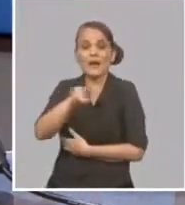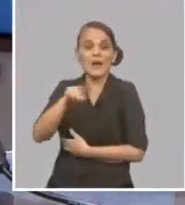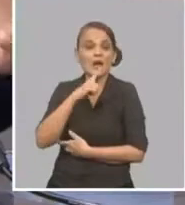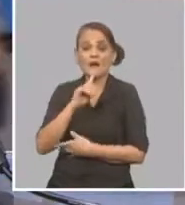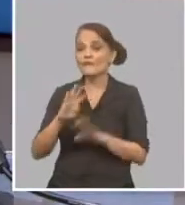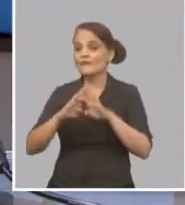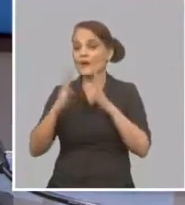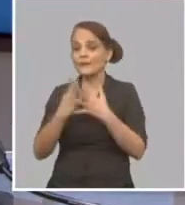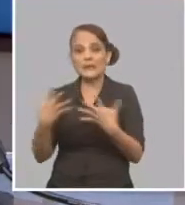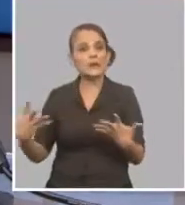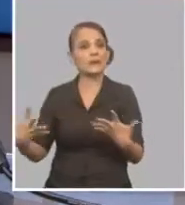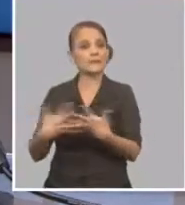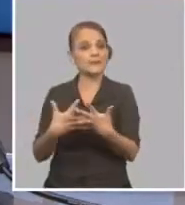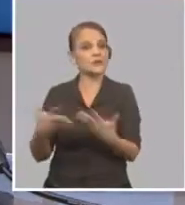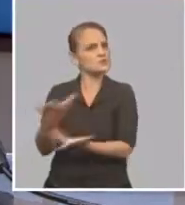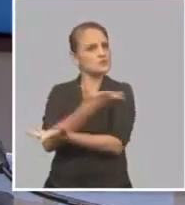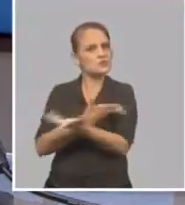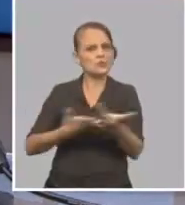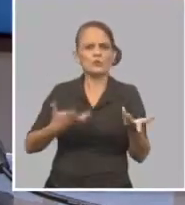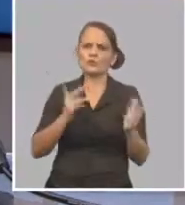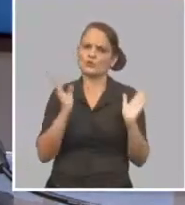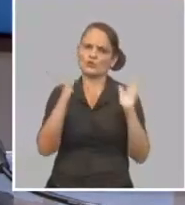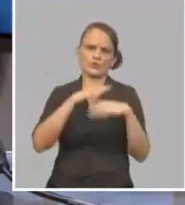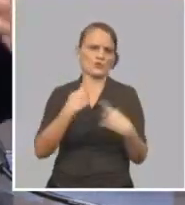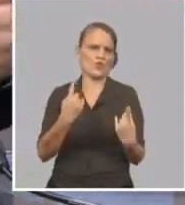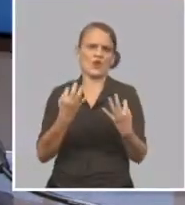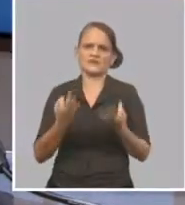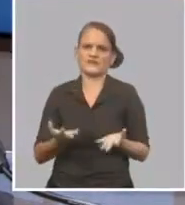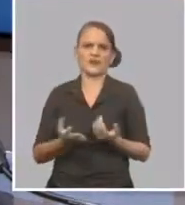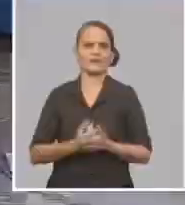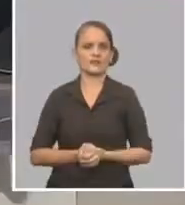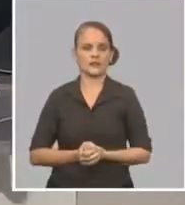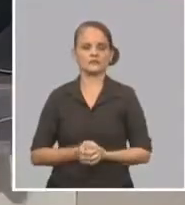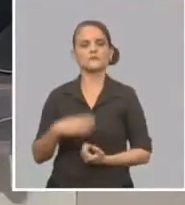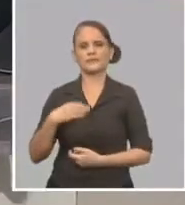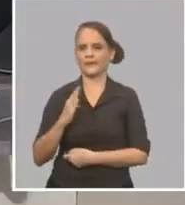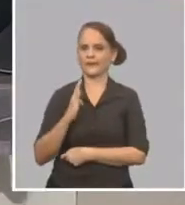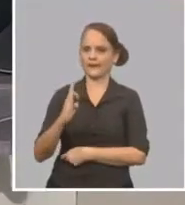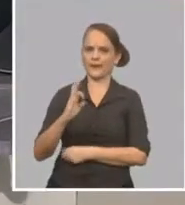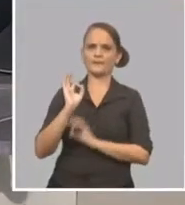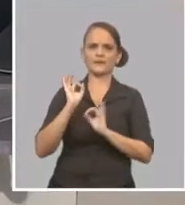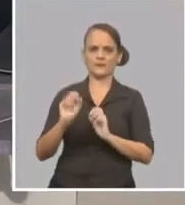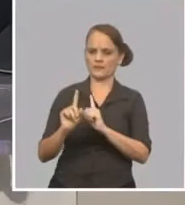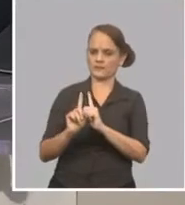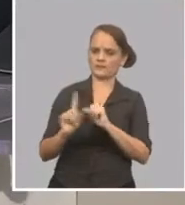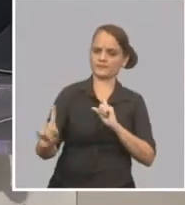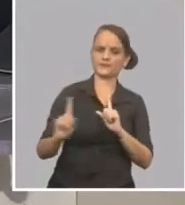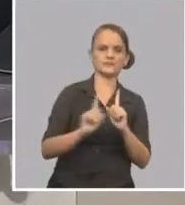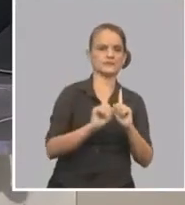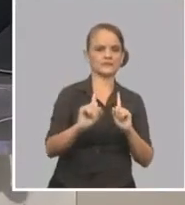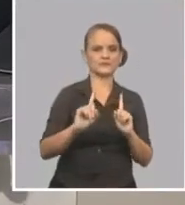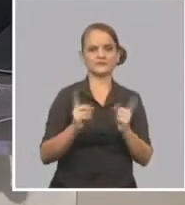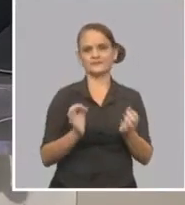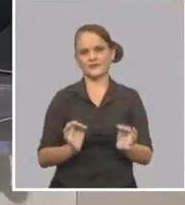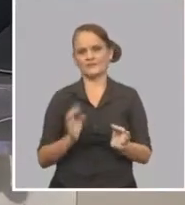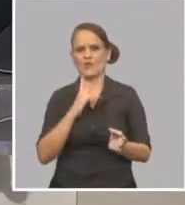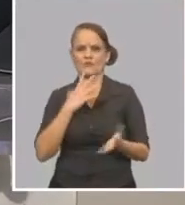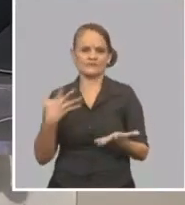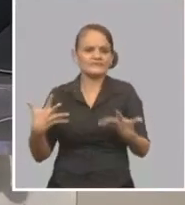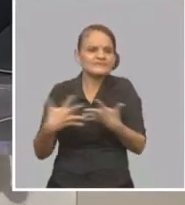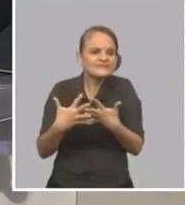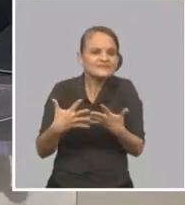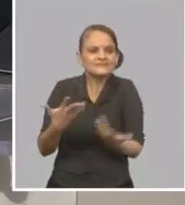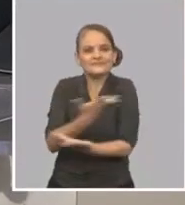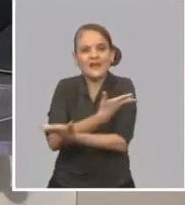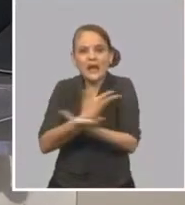creo que se puede tener un disfrute de unas vacaciones, pero bueno, respetando el no intimidar tan